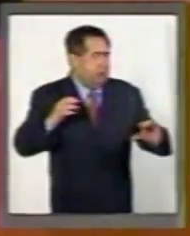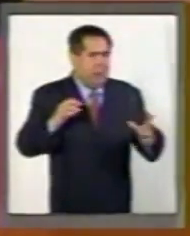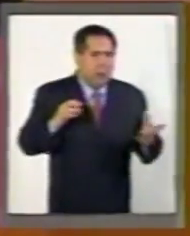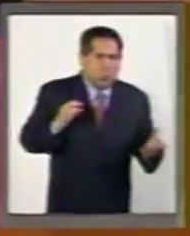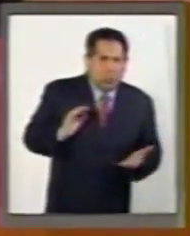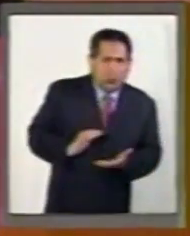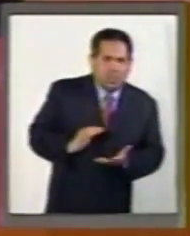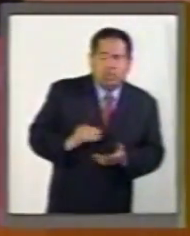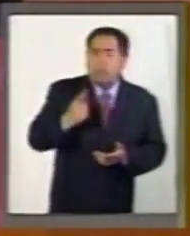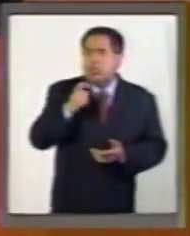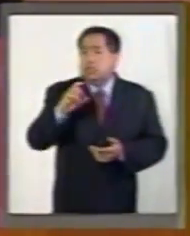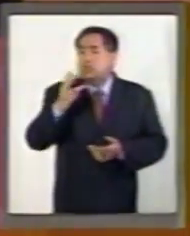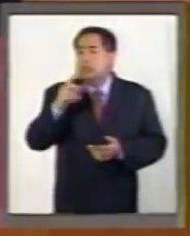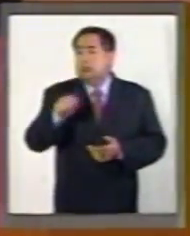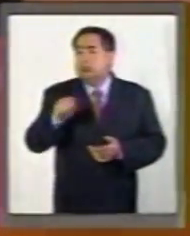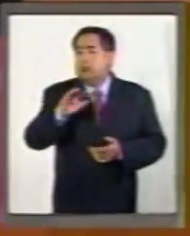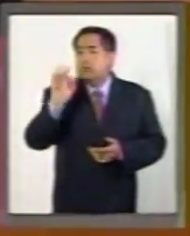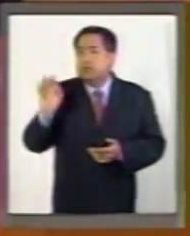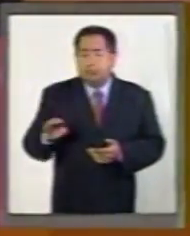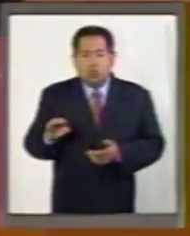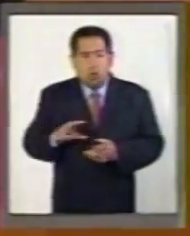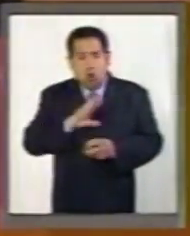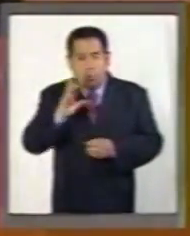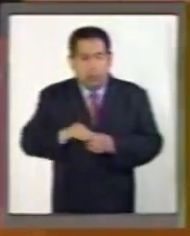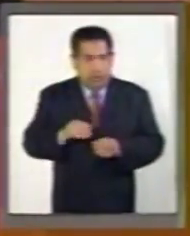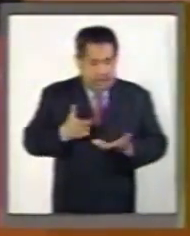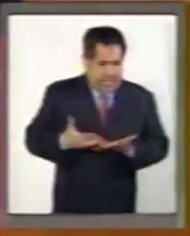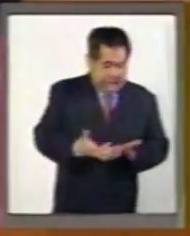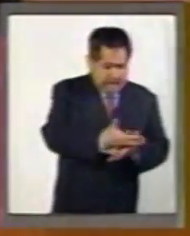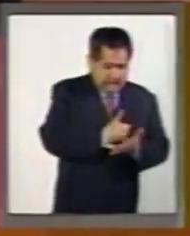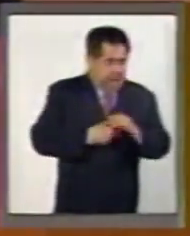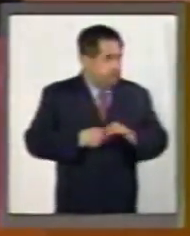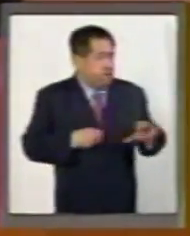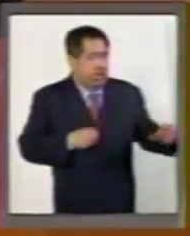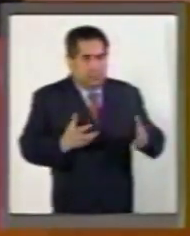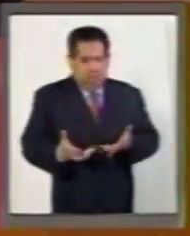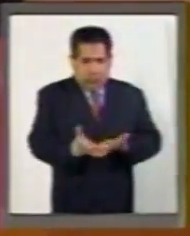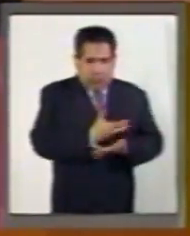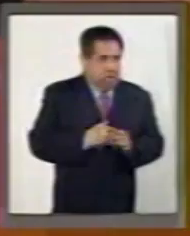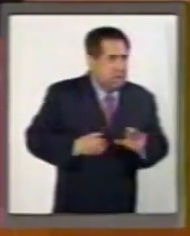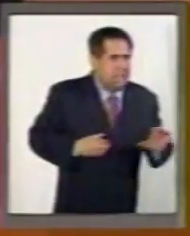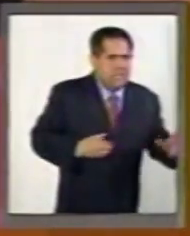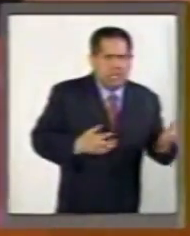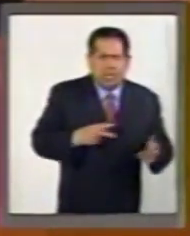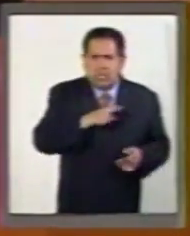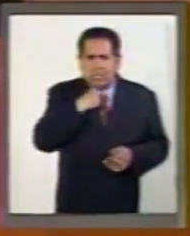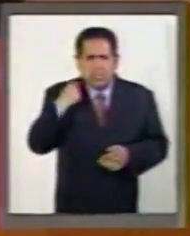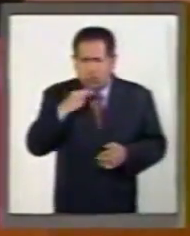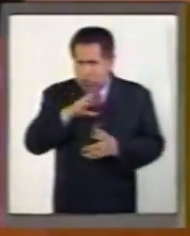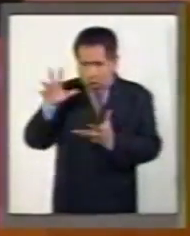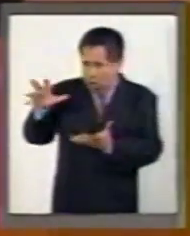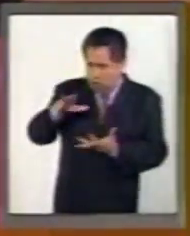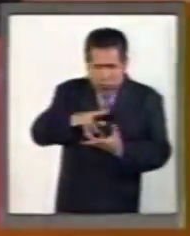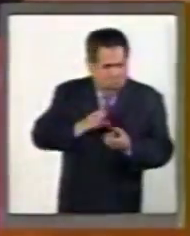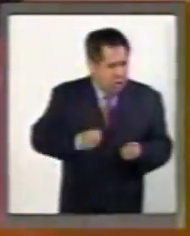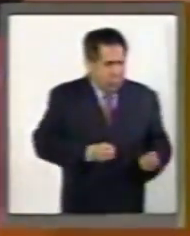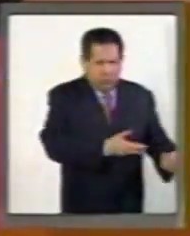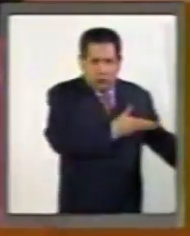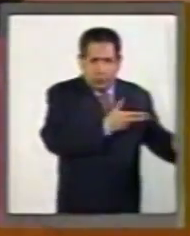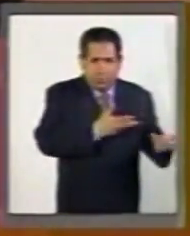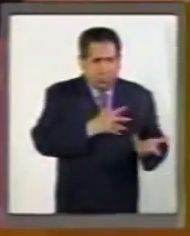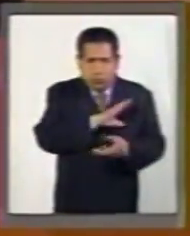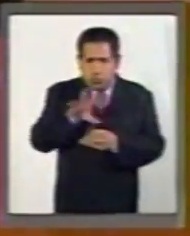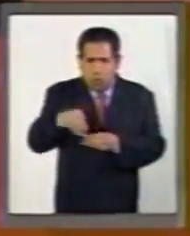.5% el total de sus ingresos, o sea que está todo comprometido, todo es